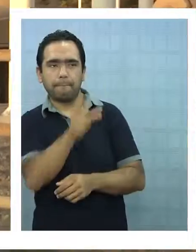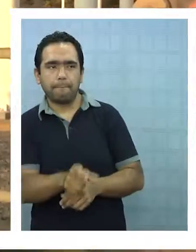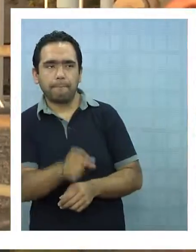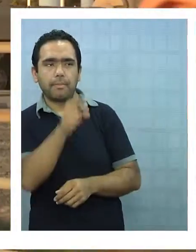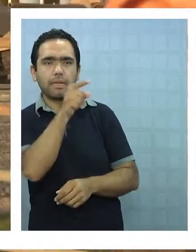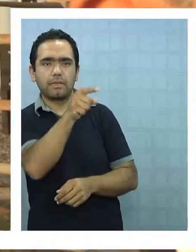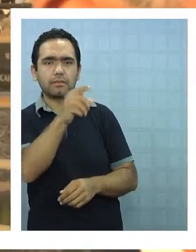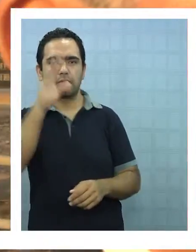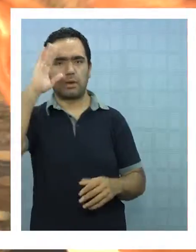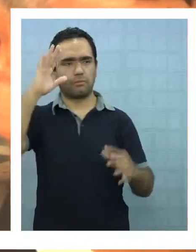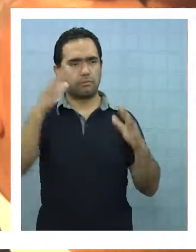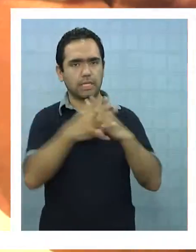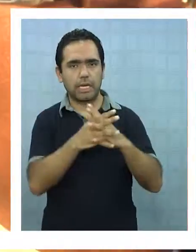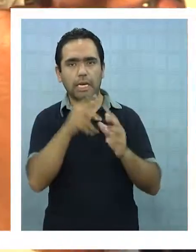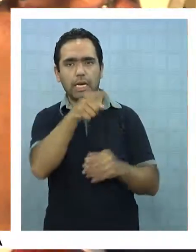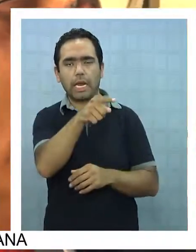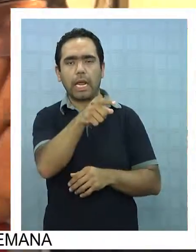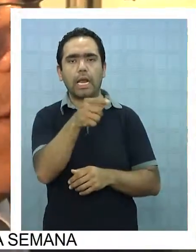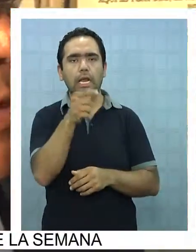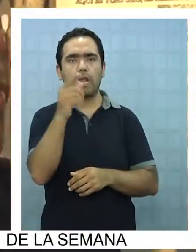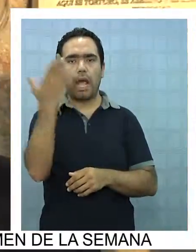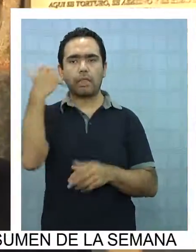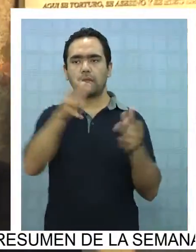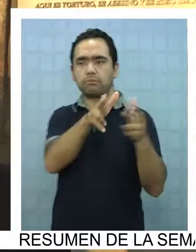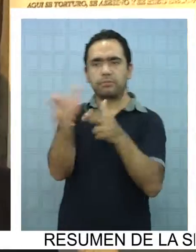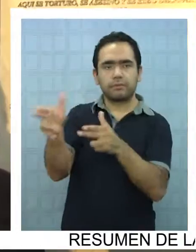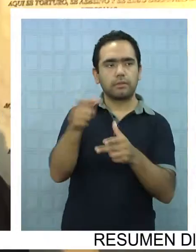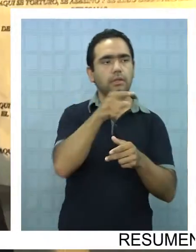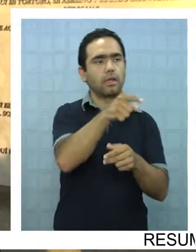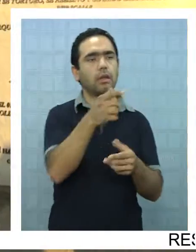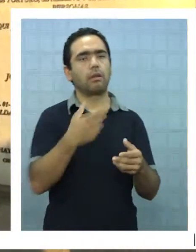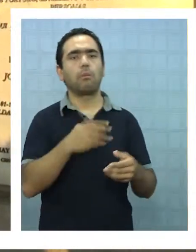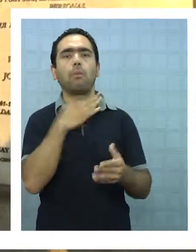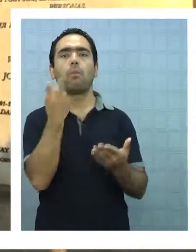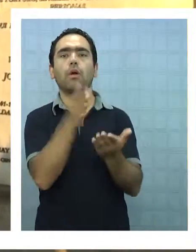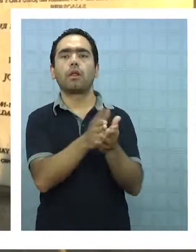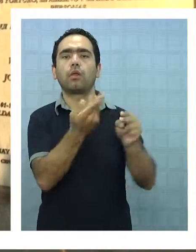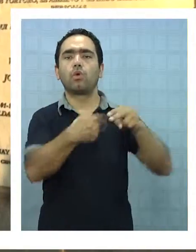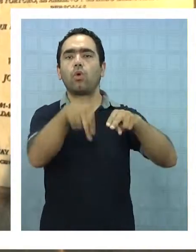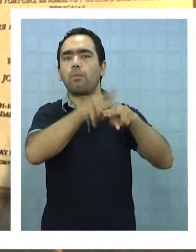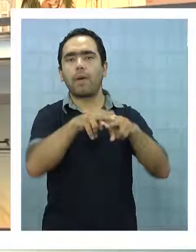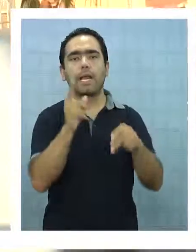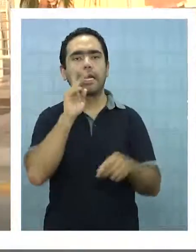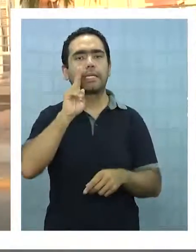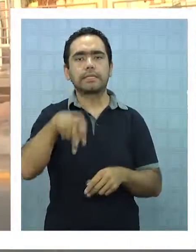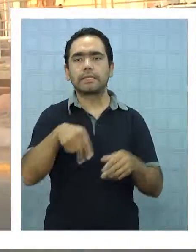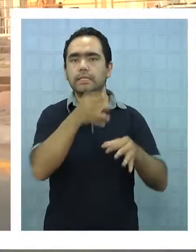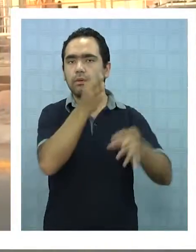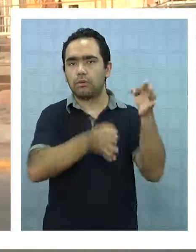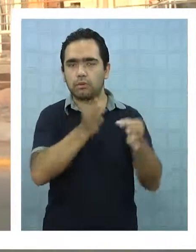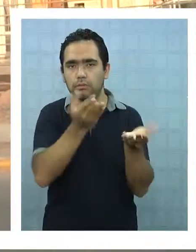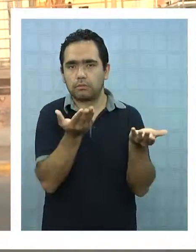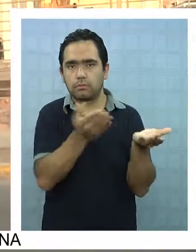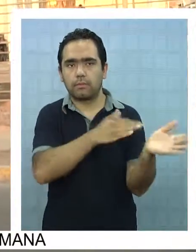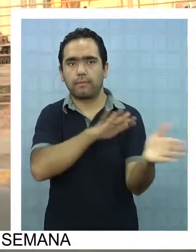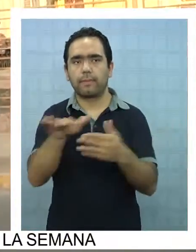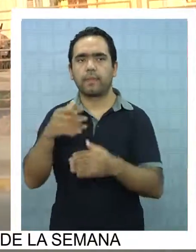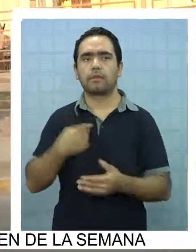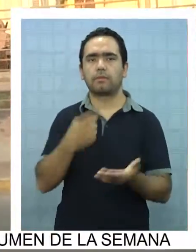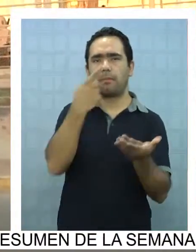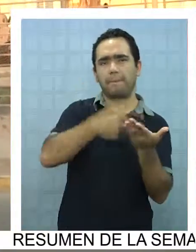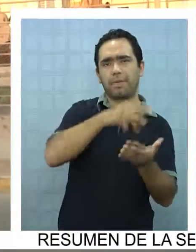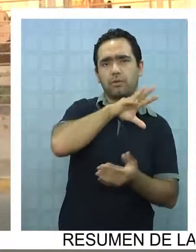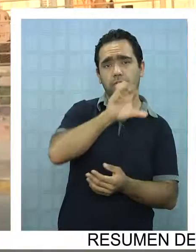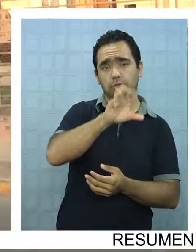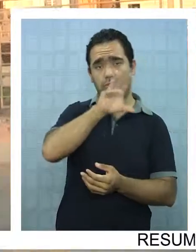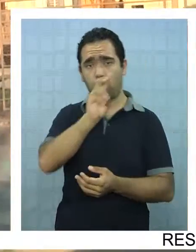sin ser degradado. Presidente de la agrupación señala que las peticiones históricas que han hecho los gobiernos desde 1990 hasta